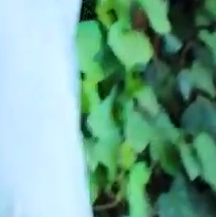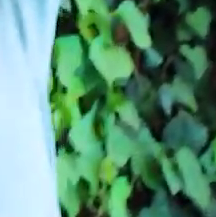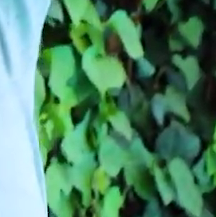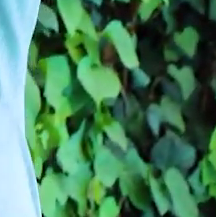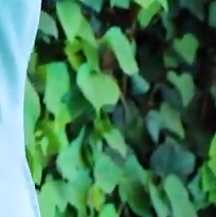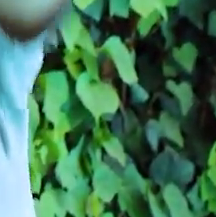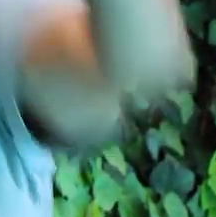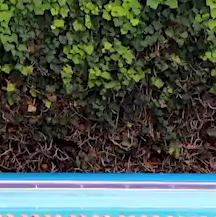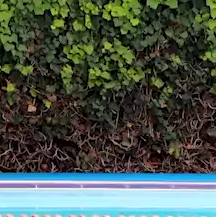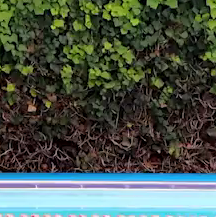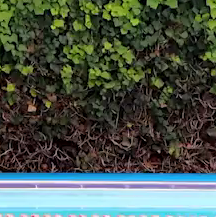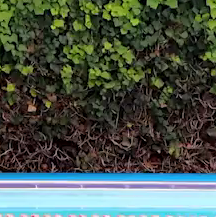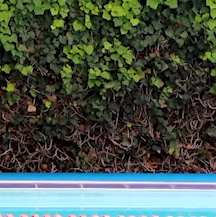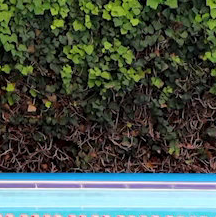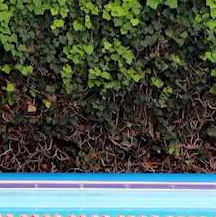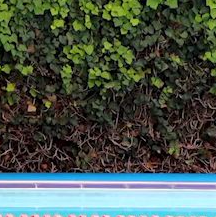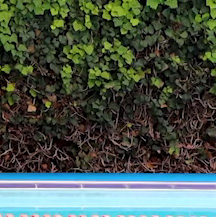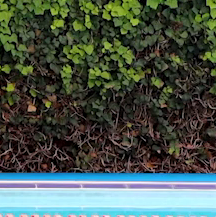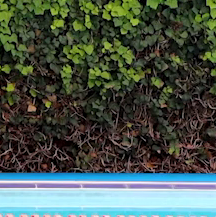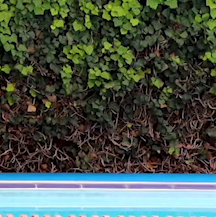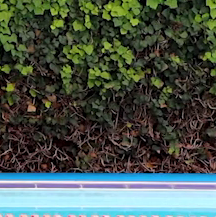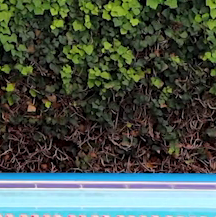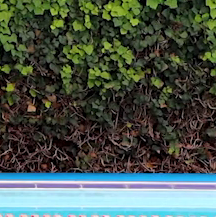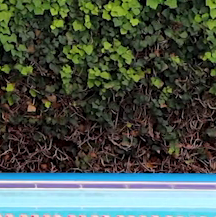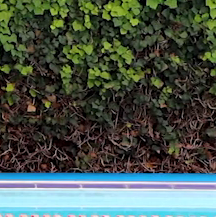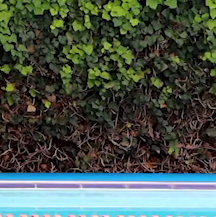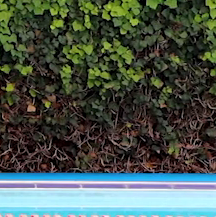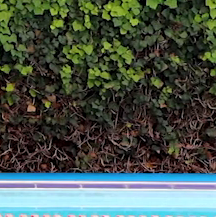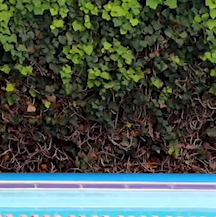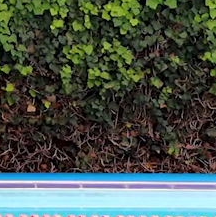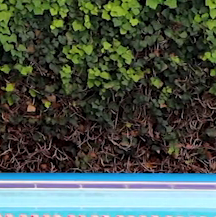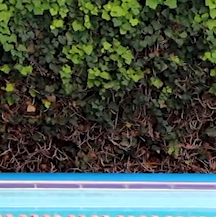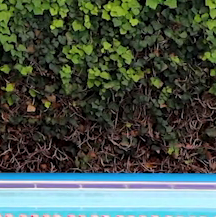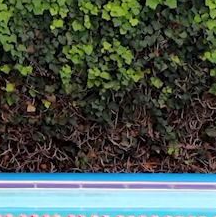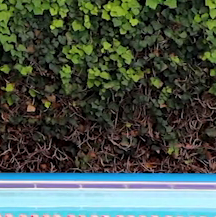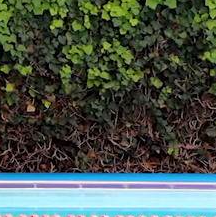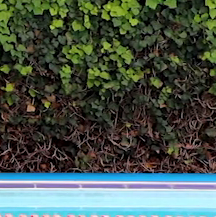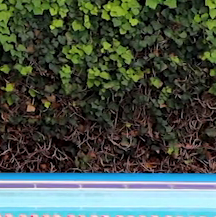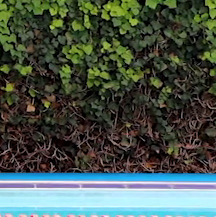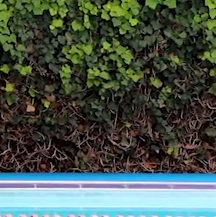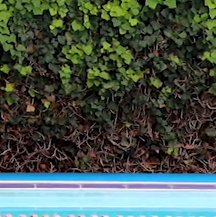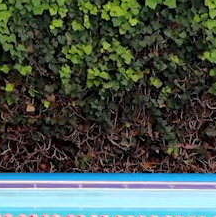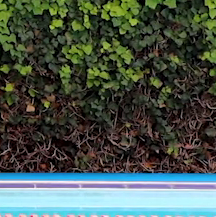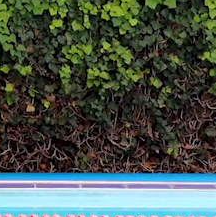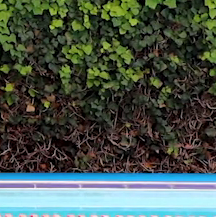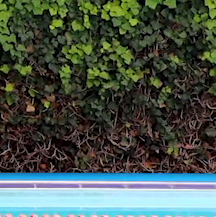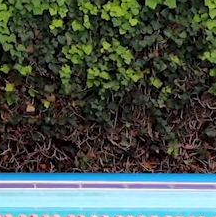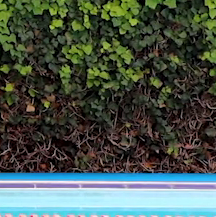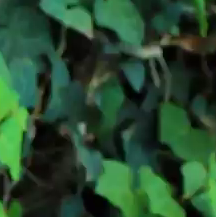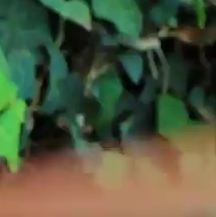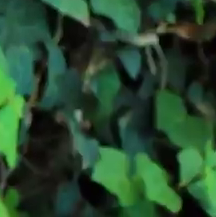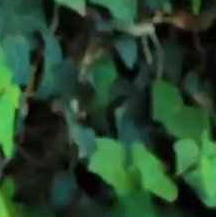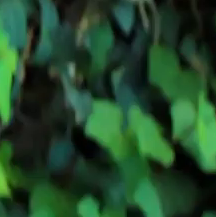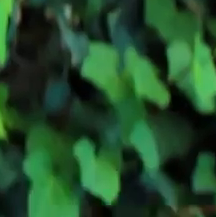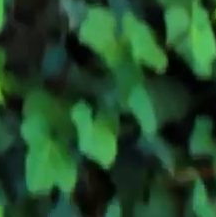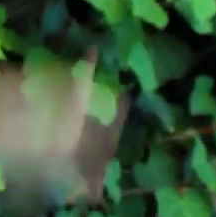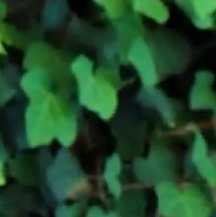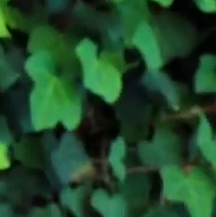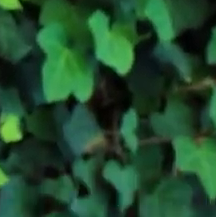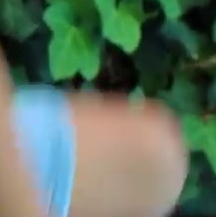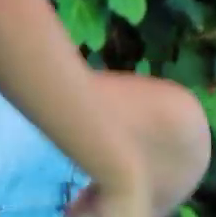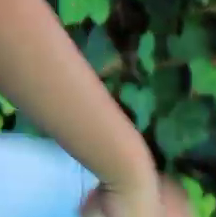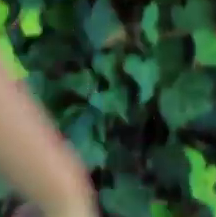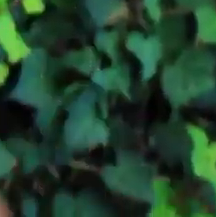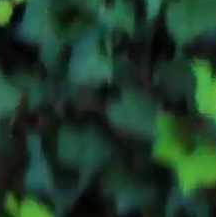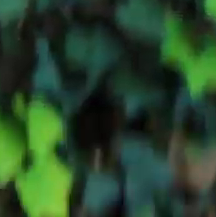¿Vale? Una más. Una más. Acuérdate. Elevas rodilla y la